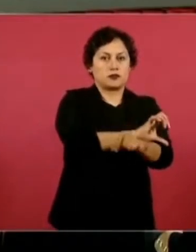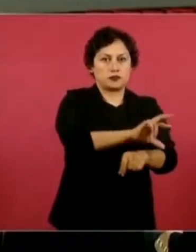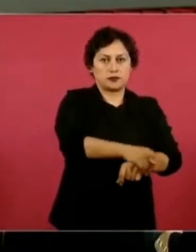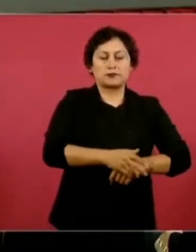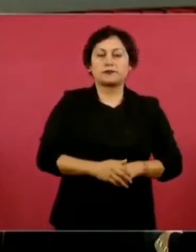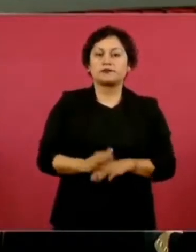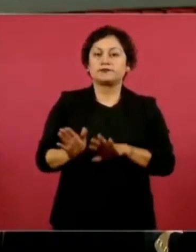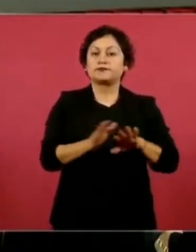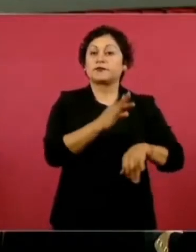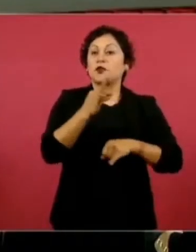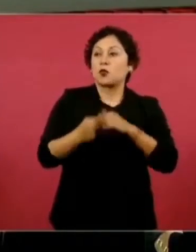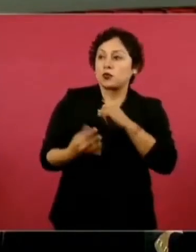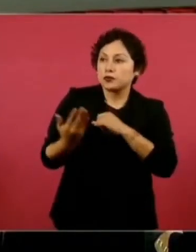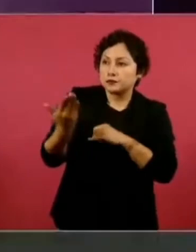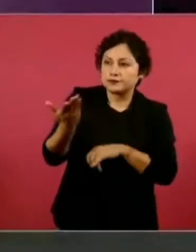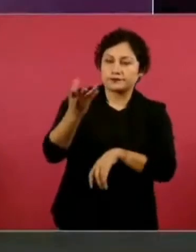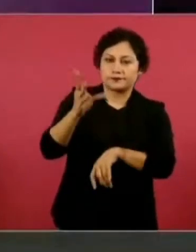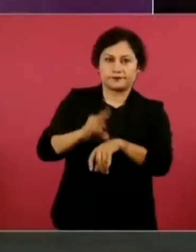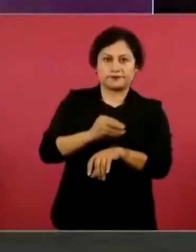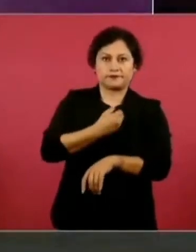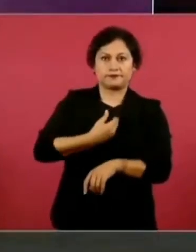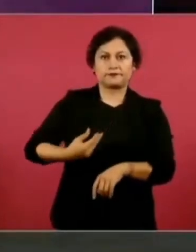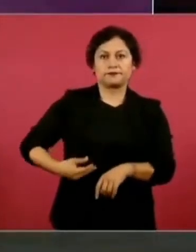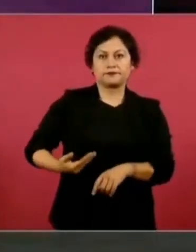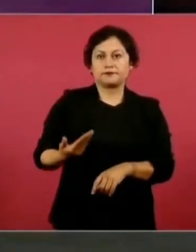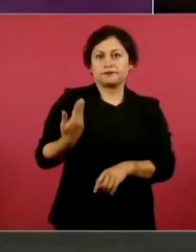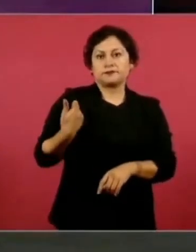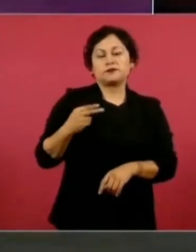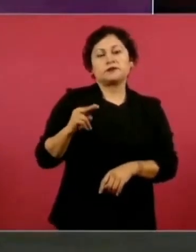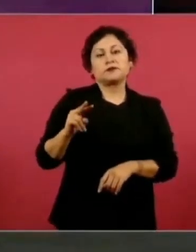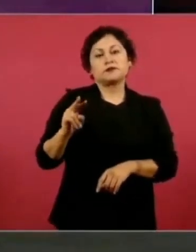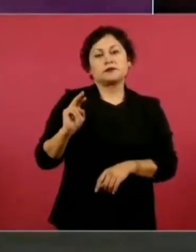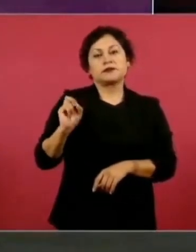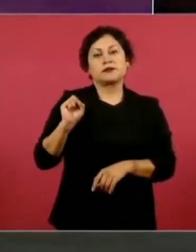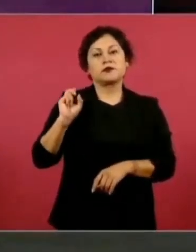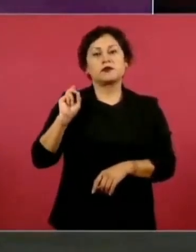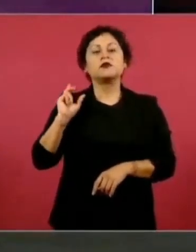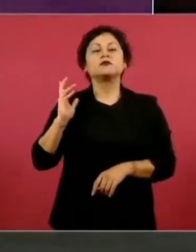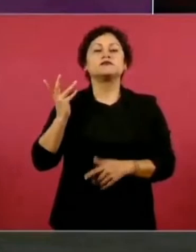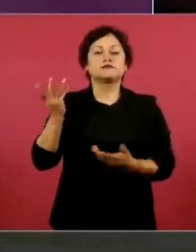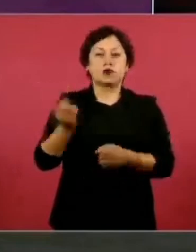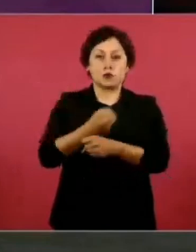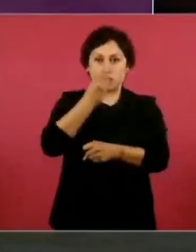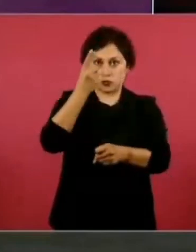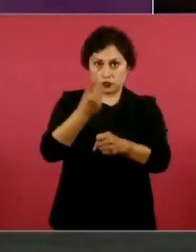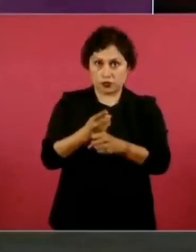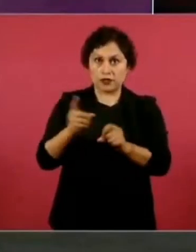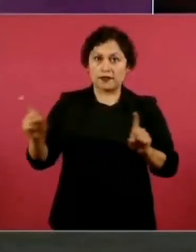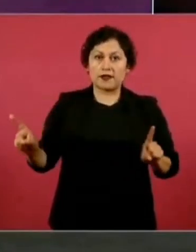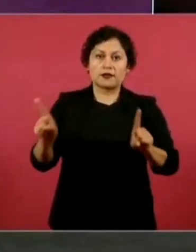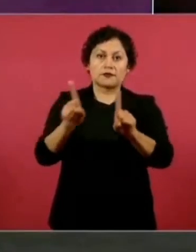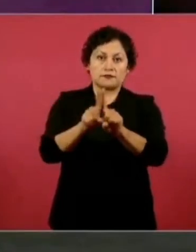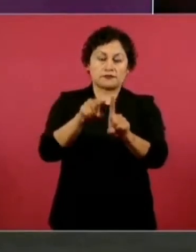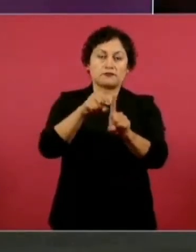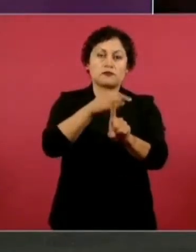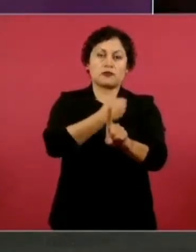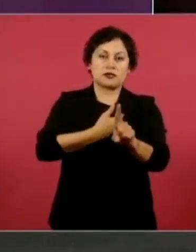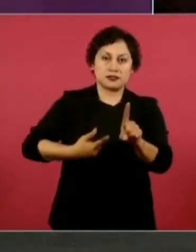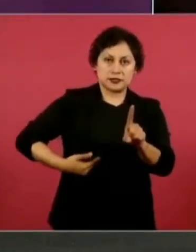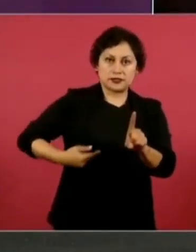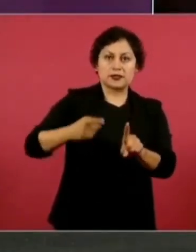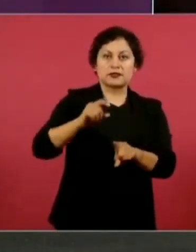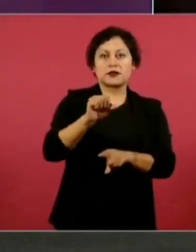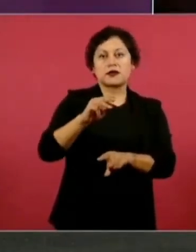fin de semana tuvimos la oportunidad de acompañar al presidente López Obrador y a la presidenta electa a una gira